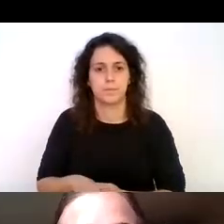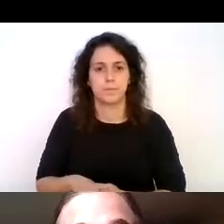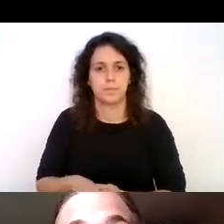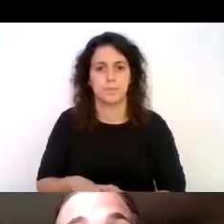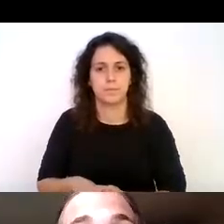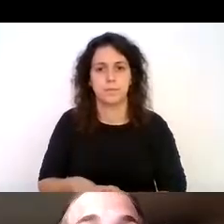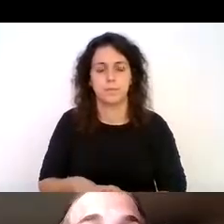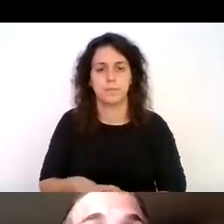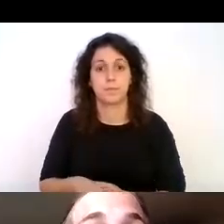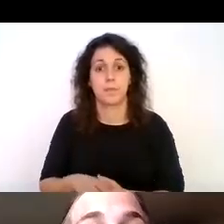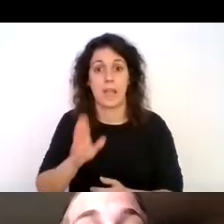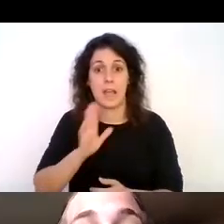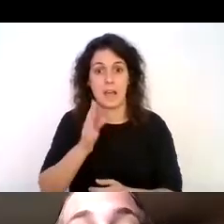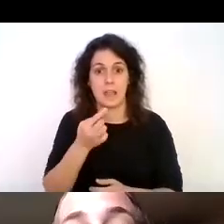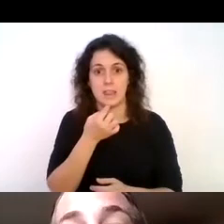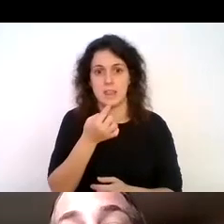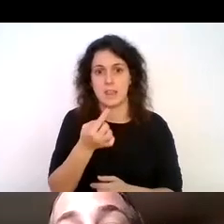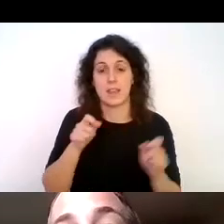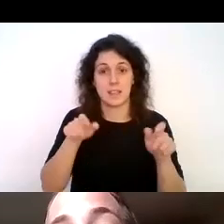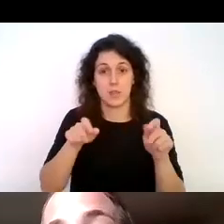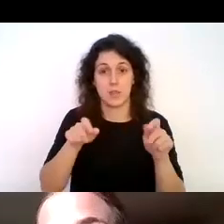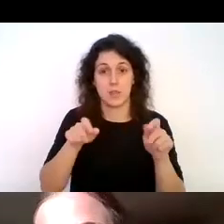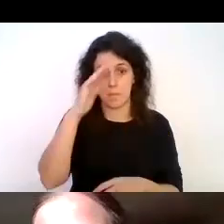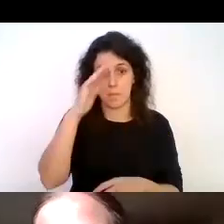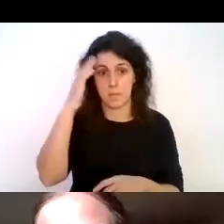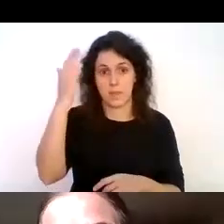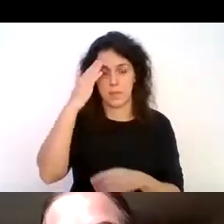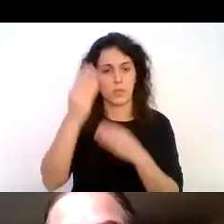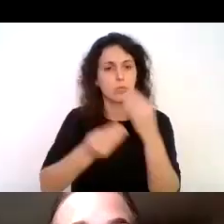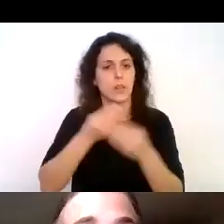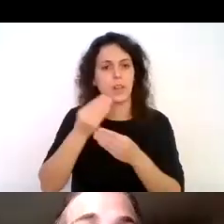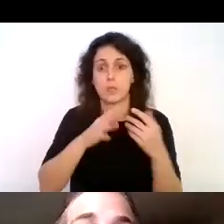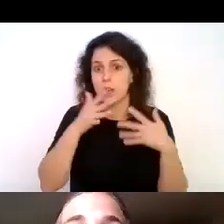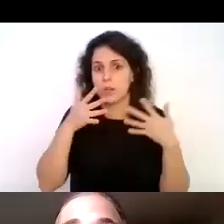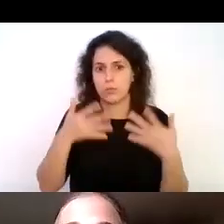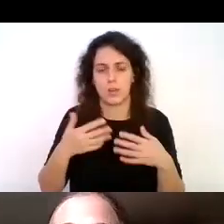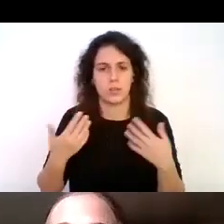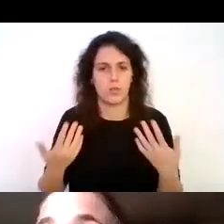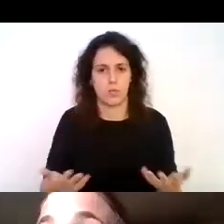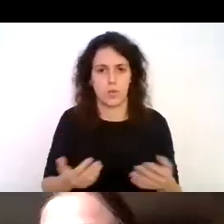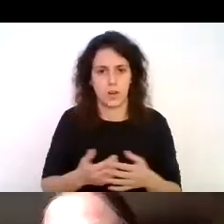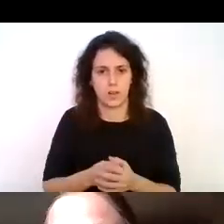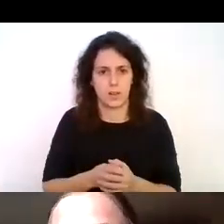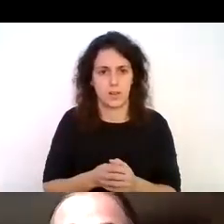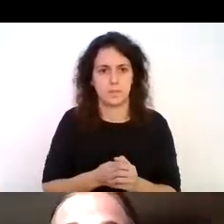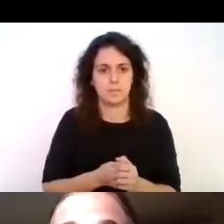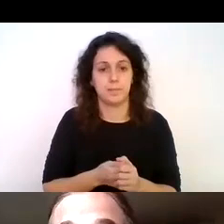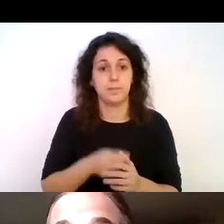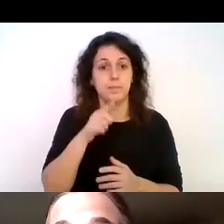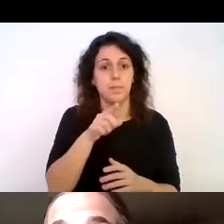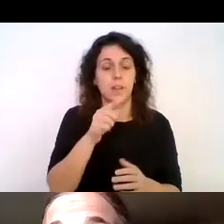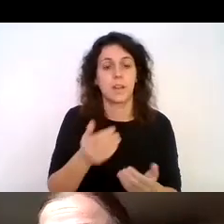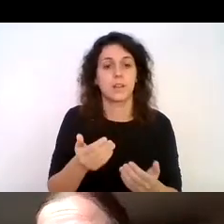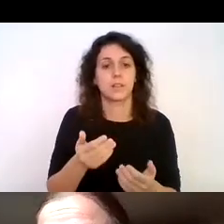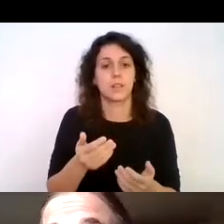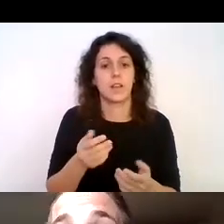como les decía las dos sillas de ruedas principales que se están usando en este momento entonces esas pertenecen a la ONG